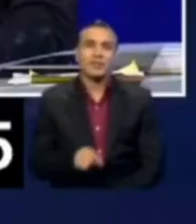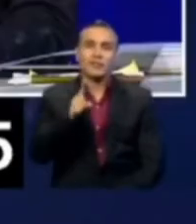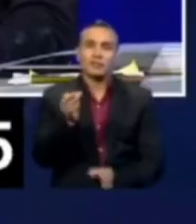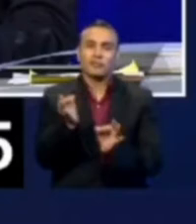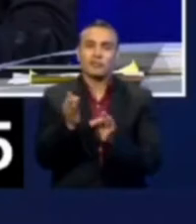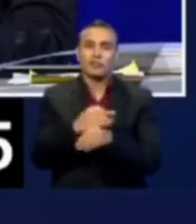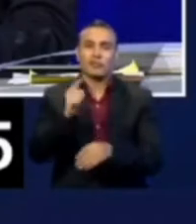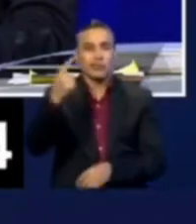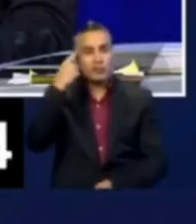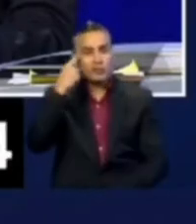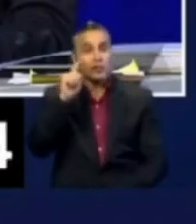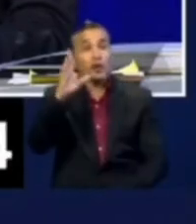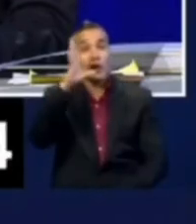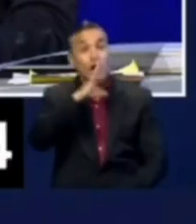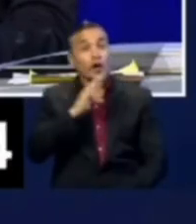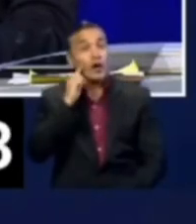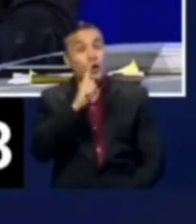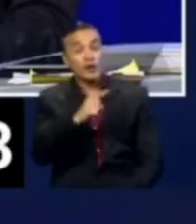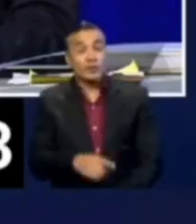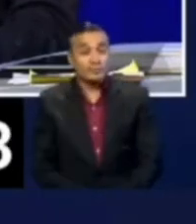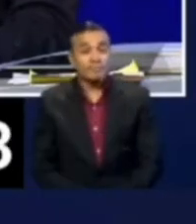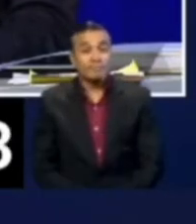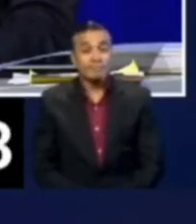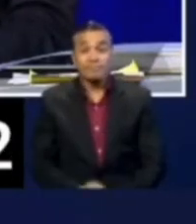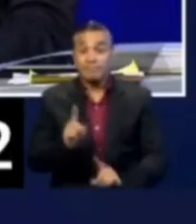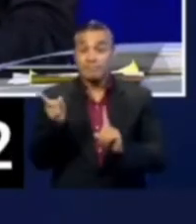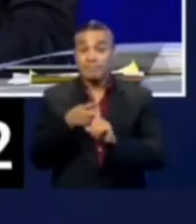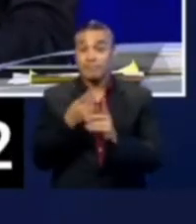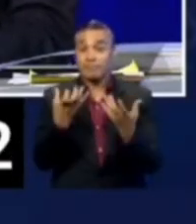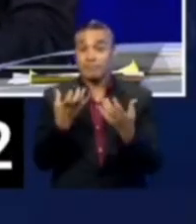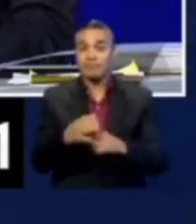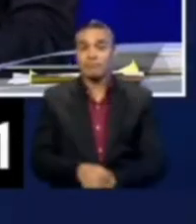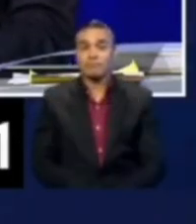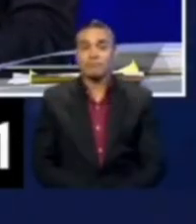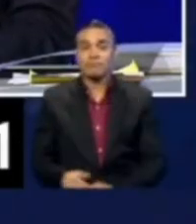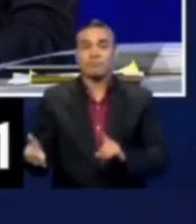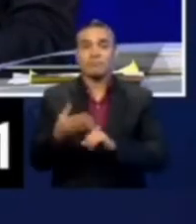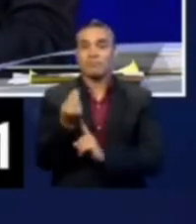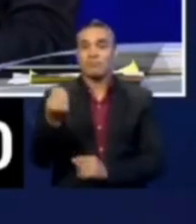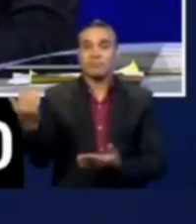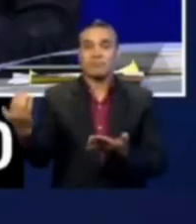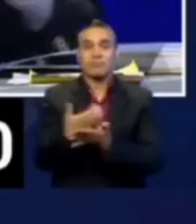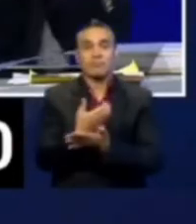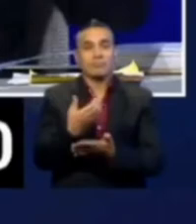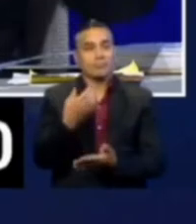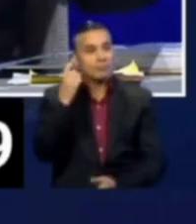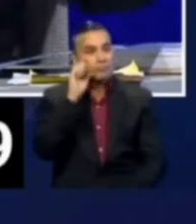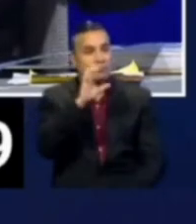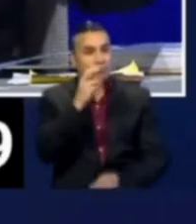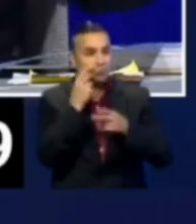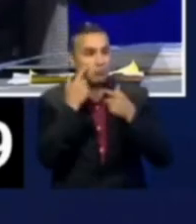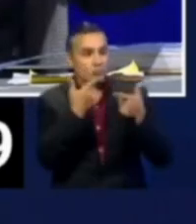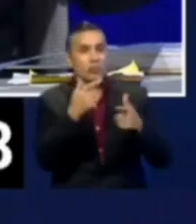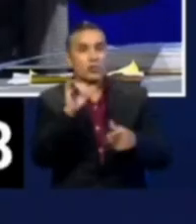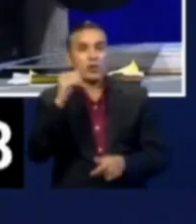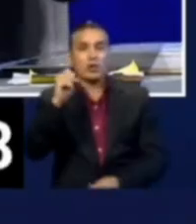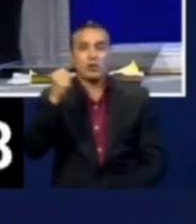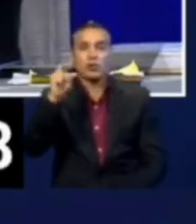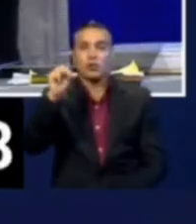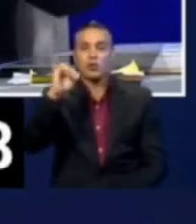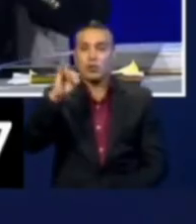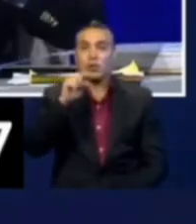funcionario del gobierno de Correa, que primero quería conseguir dinero para un fideicomiso y proteger el Yasuní.